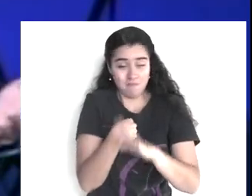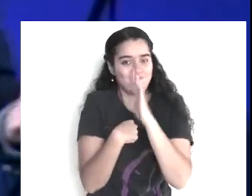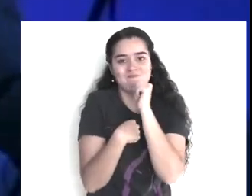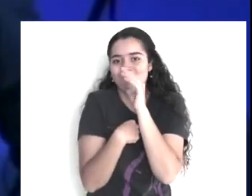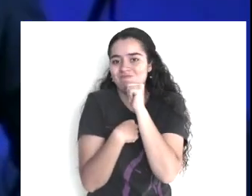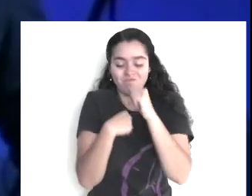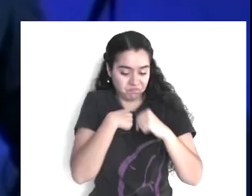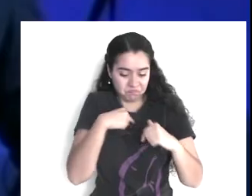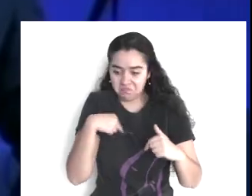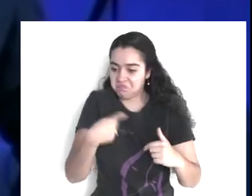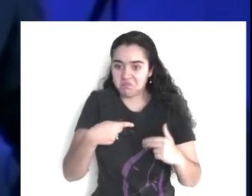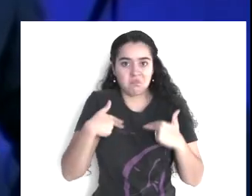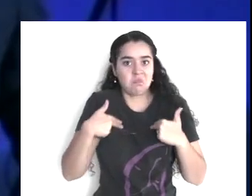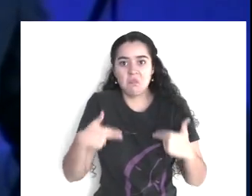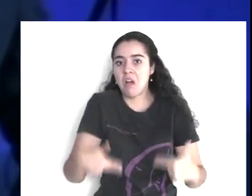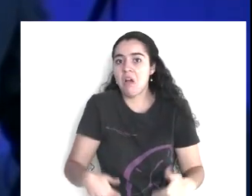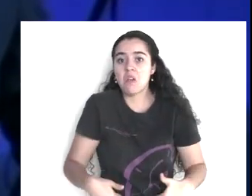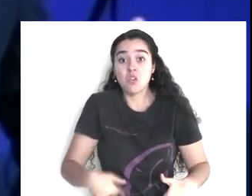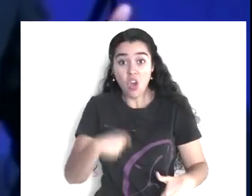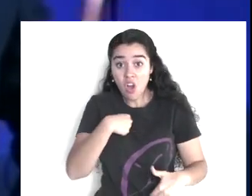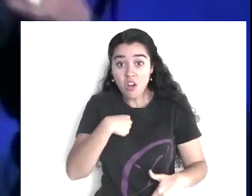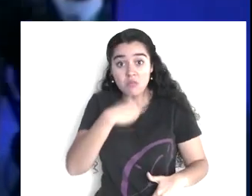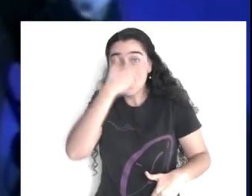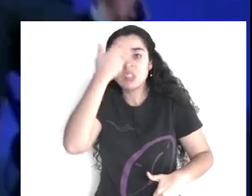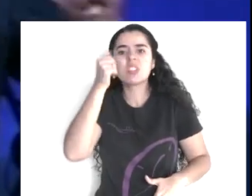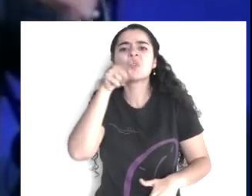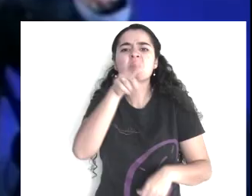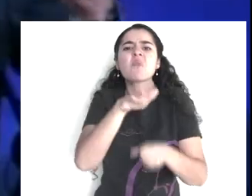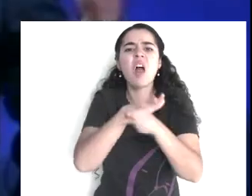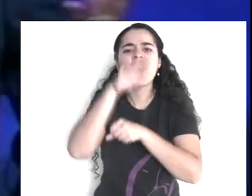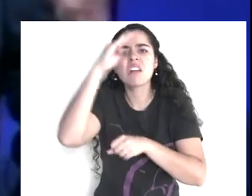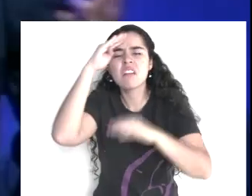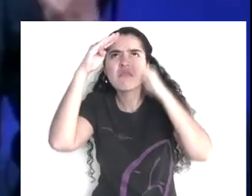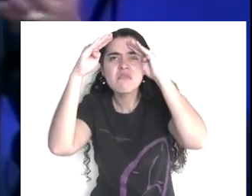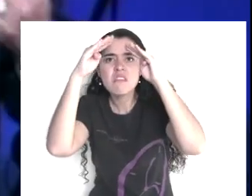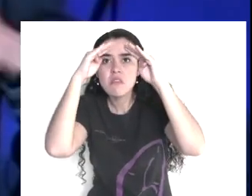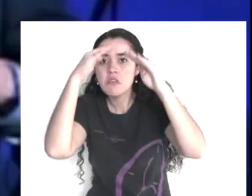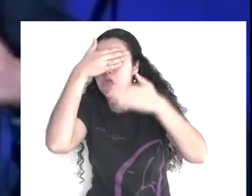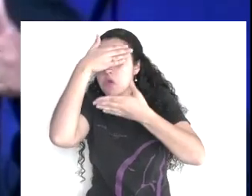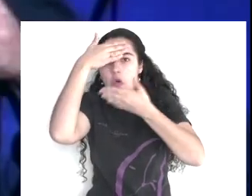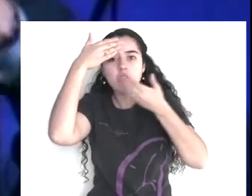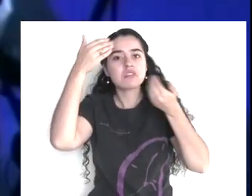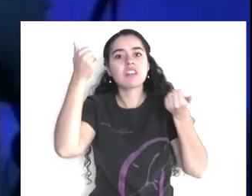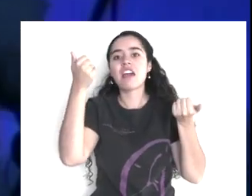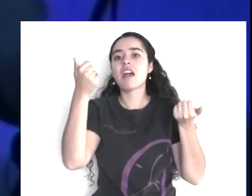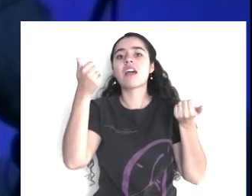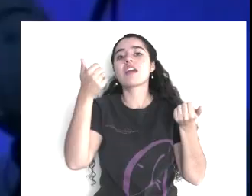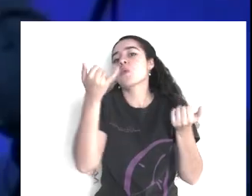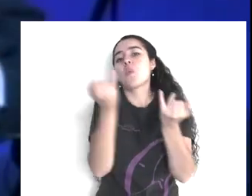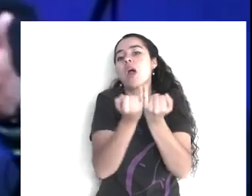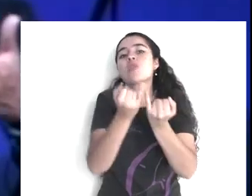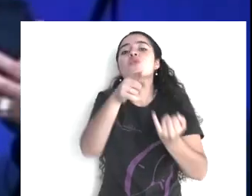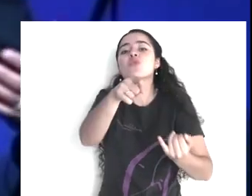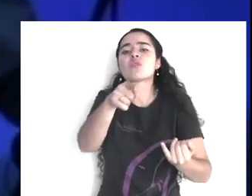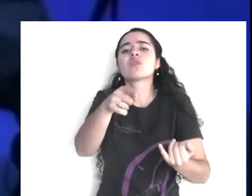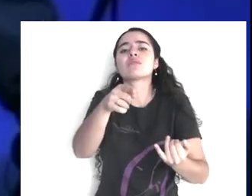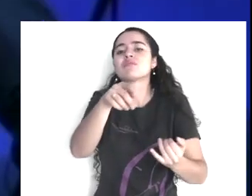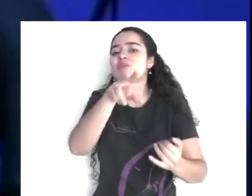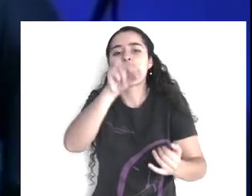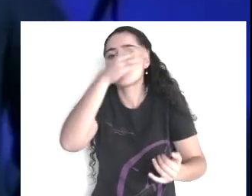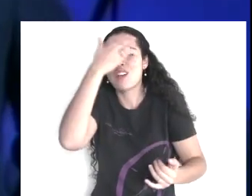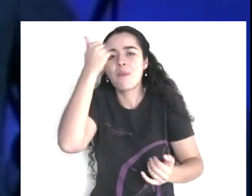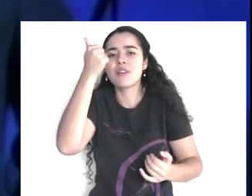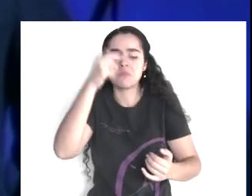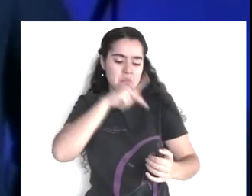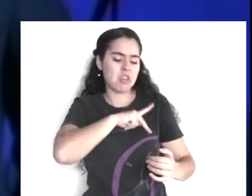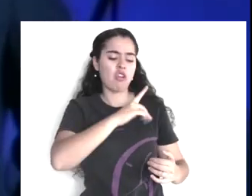sé lo que ustedes están pensando. ¿Verdad que no? Yo puedo estar pensando en algo ahorita, en este momento, y ustedes no saben que estoy